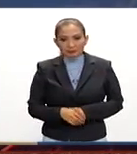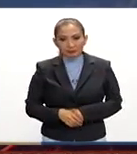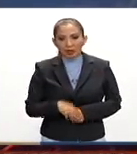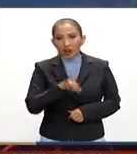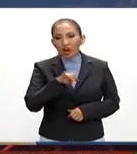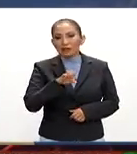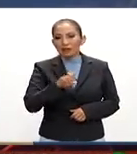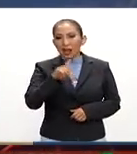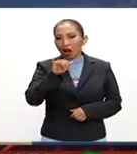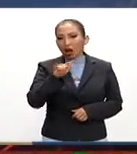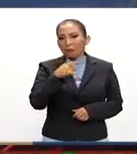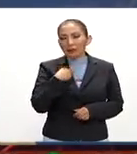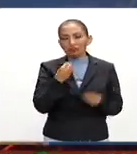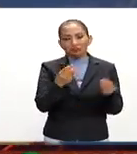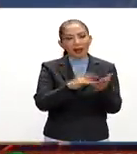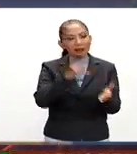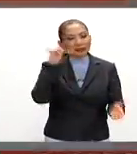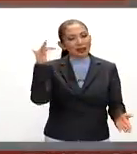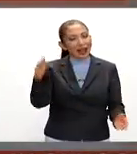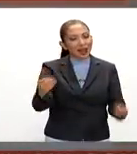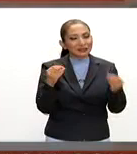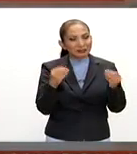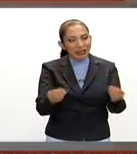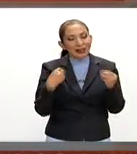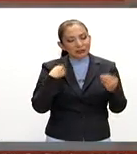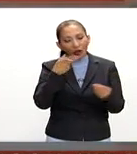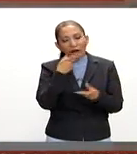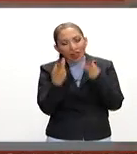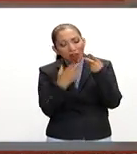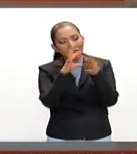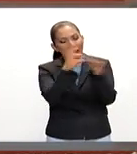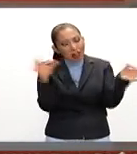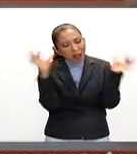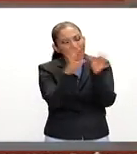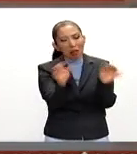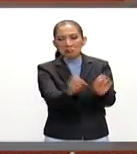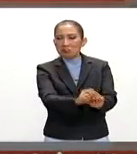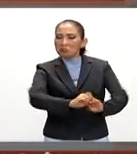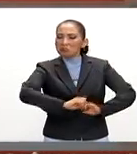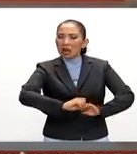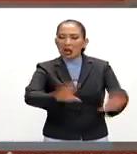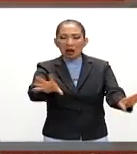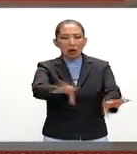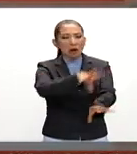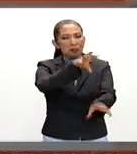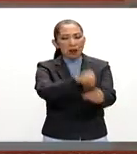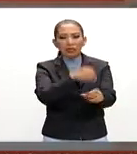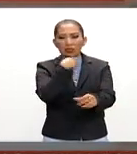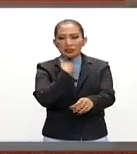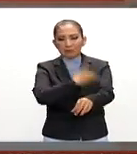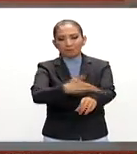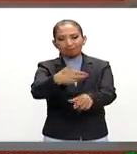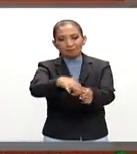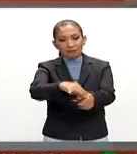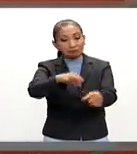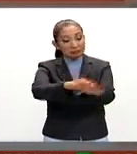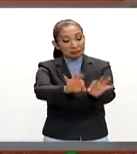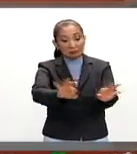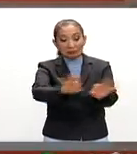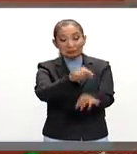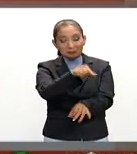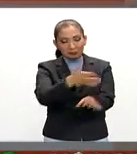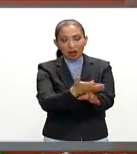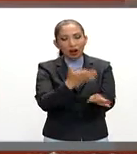José López Zamorano, como siempre te agradecemos mucho tu lectura, tu reporte muy completo de este proceso electoral inédito